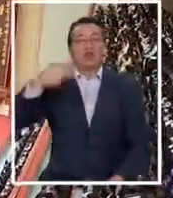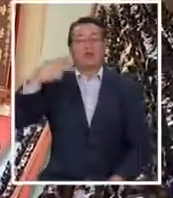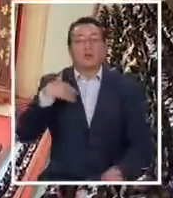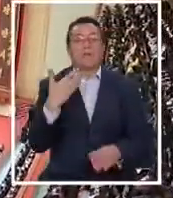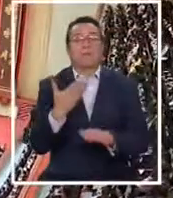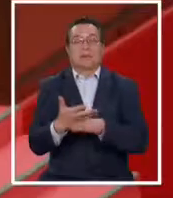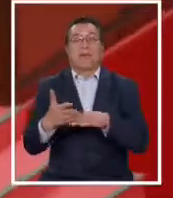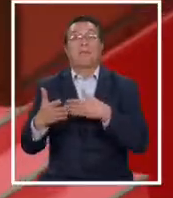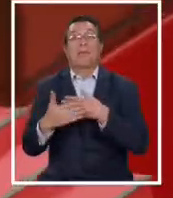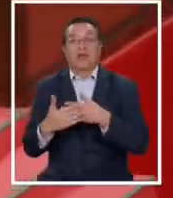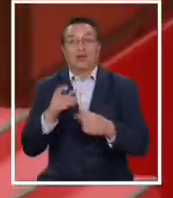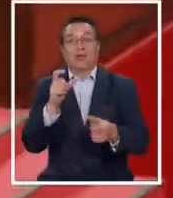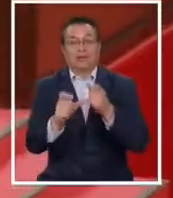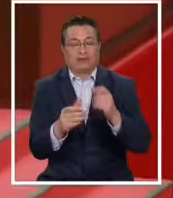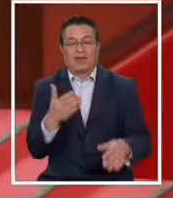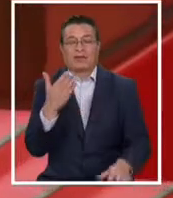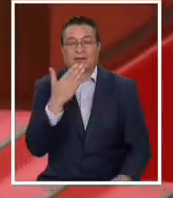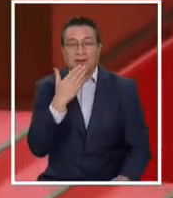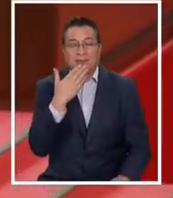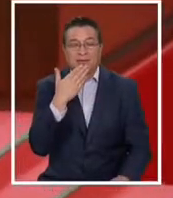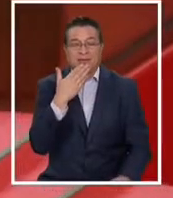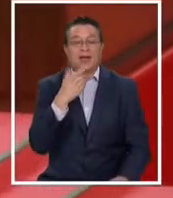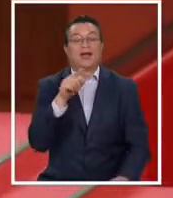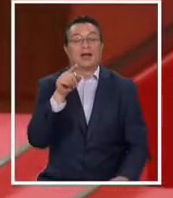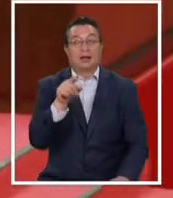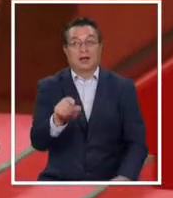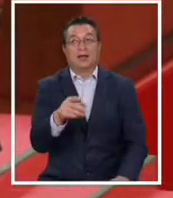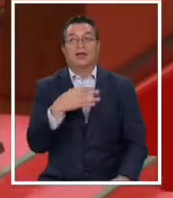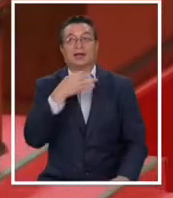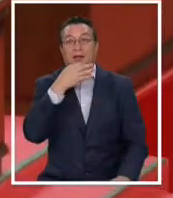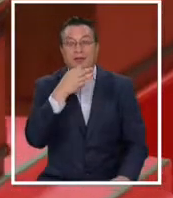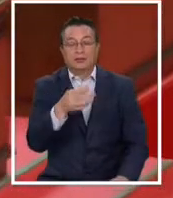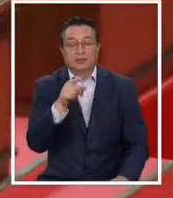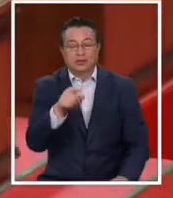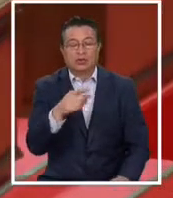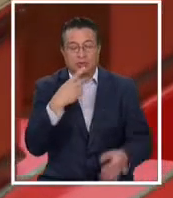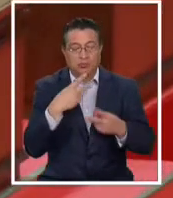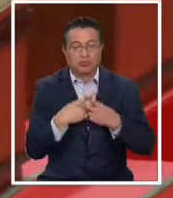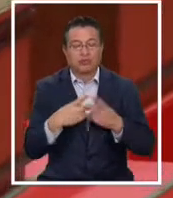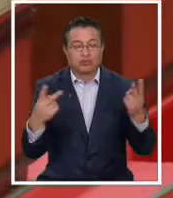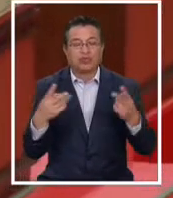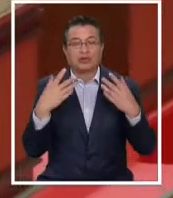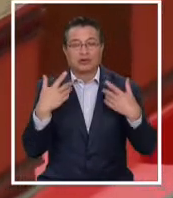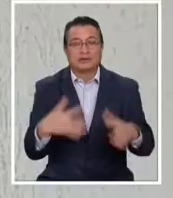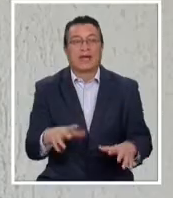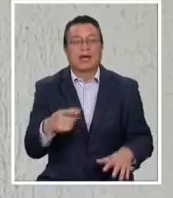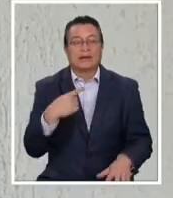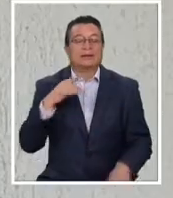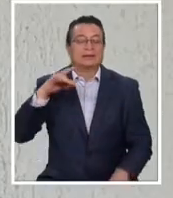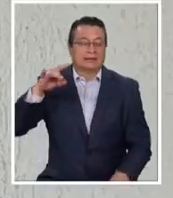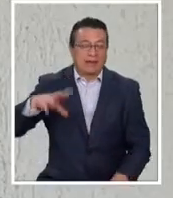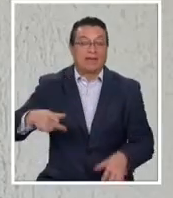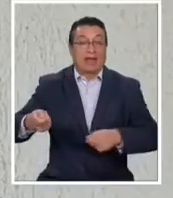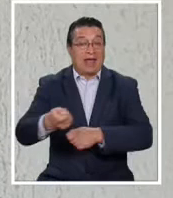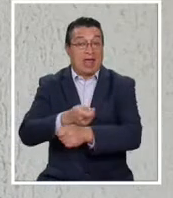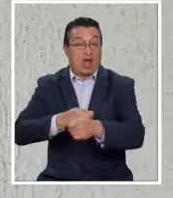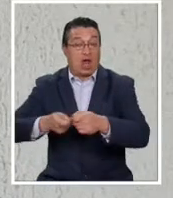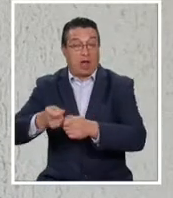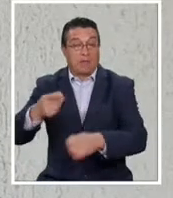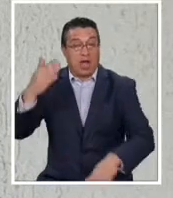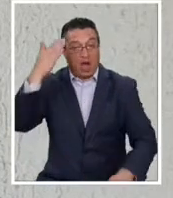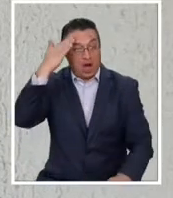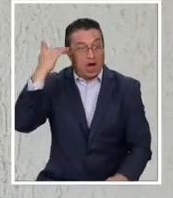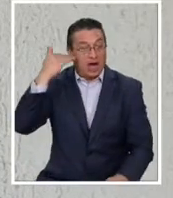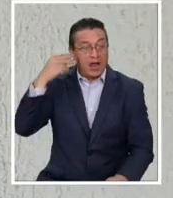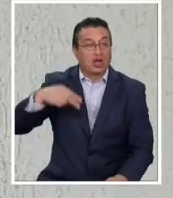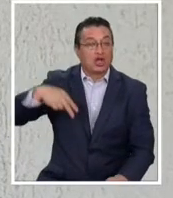población. En ese contexto lo que estamos viendo es la confirmación pública de algo que ya se sabía, que la economía norcoreana está